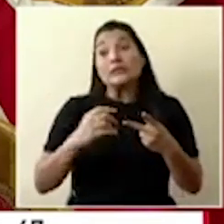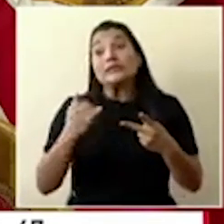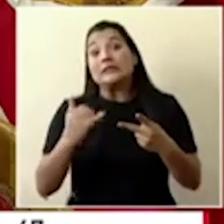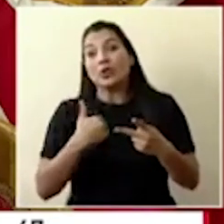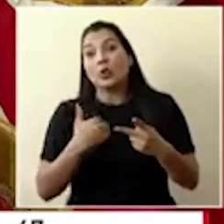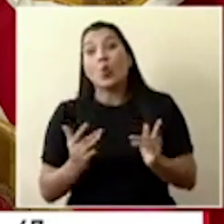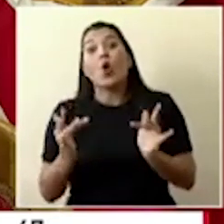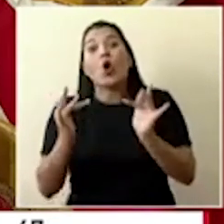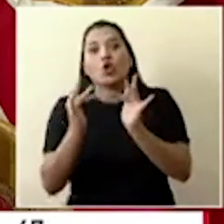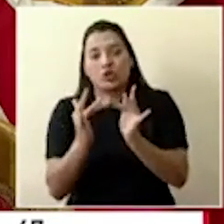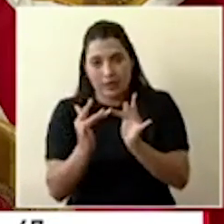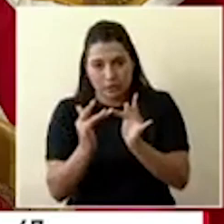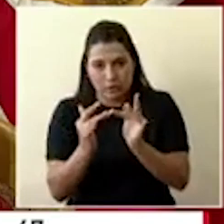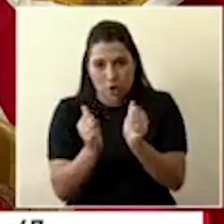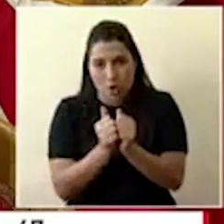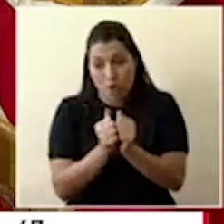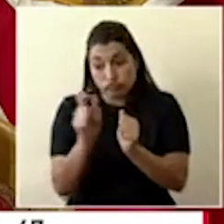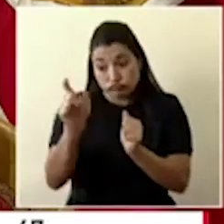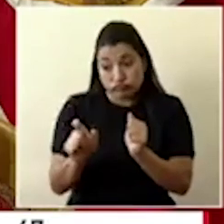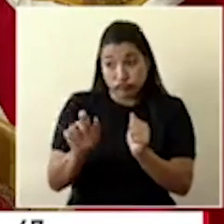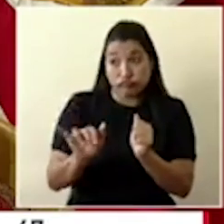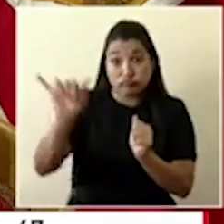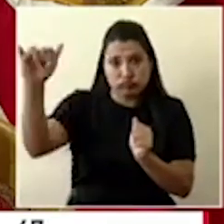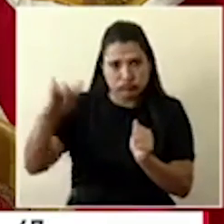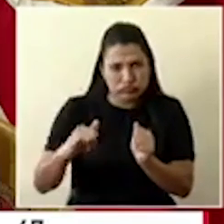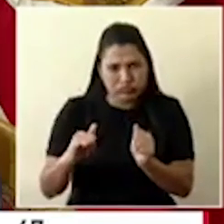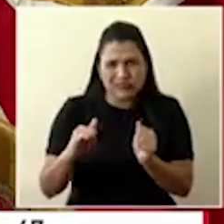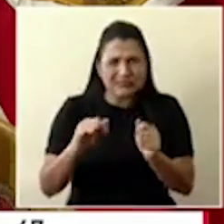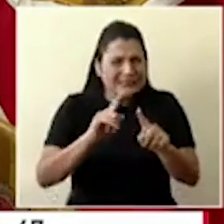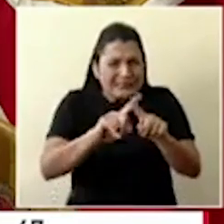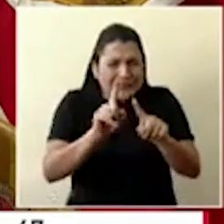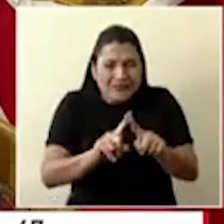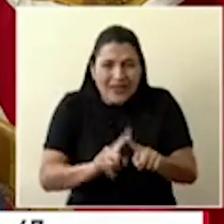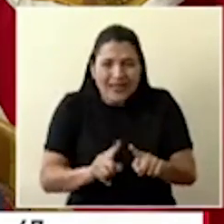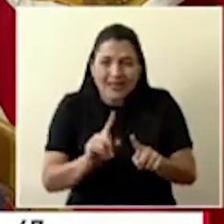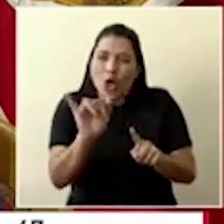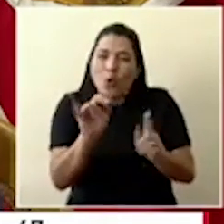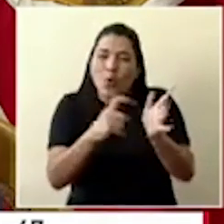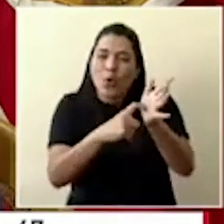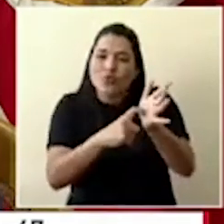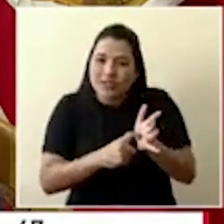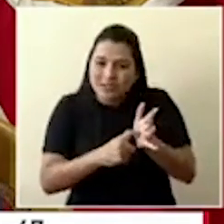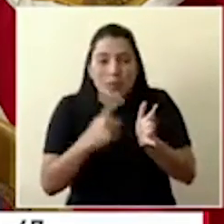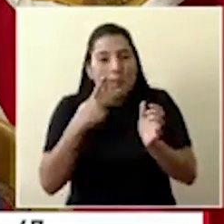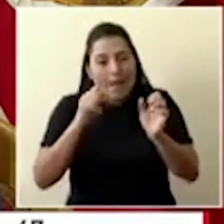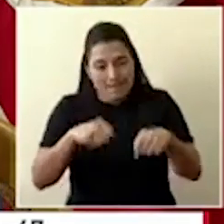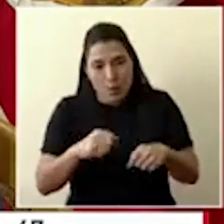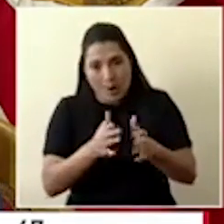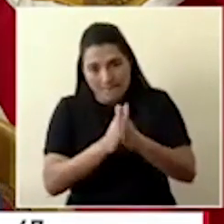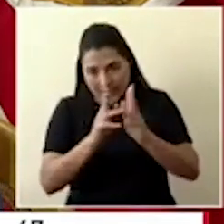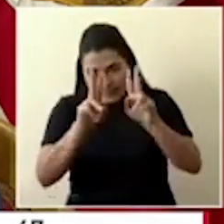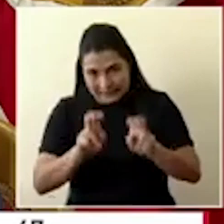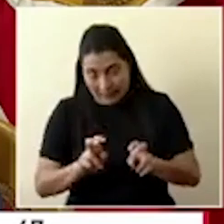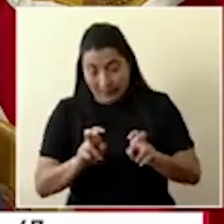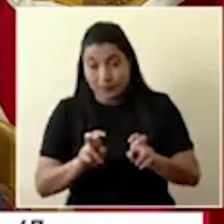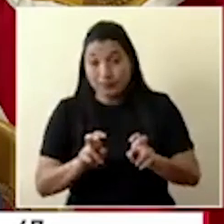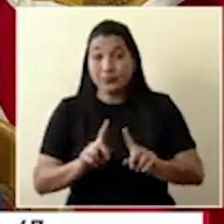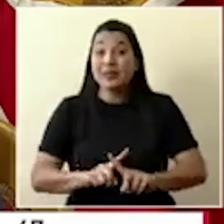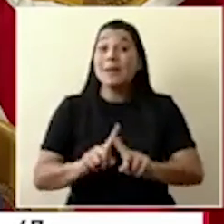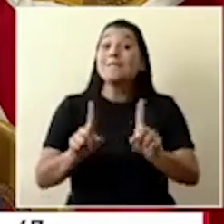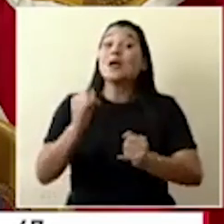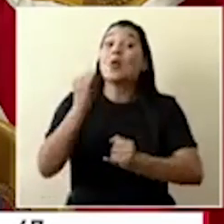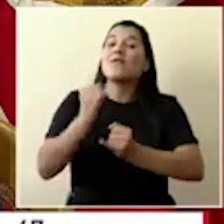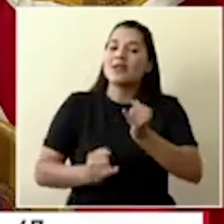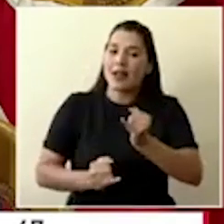alguien que vino del exterior en las últimas dos semanas. O hay una serie de criterios. Pero al final hay un criterio que es el criterio